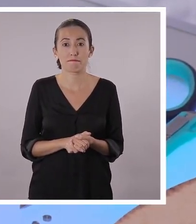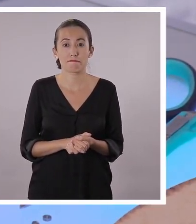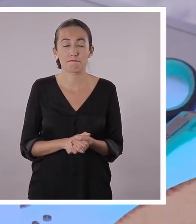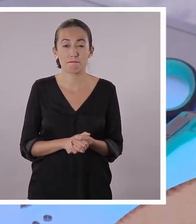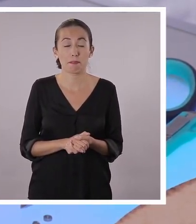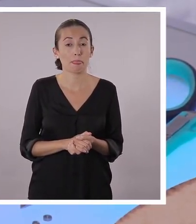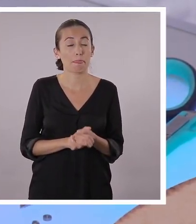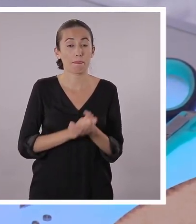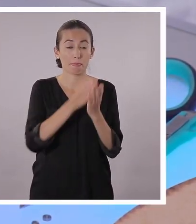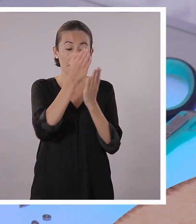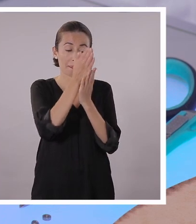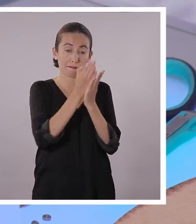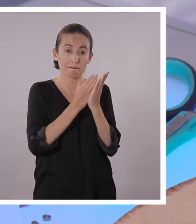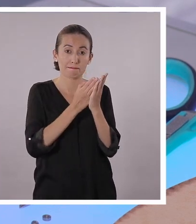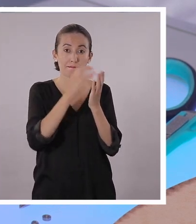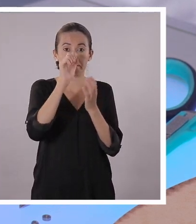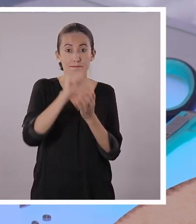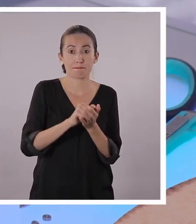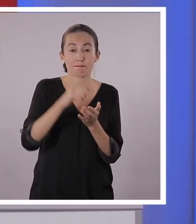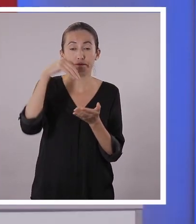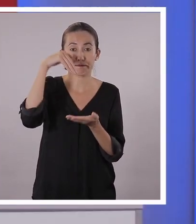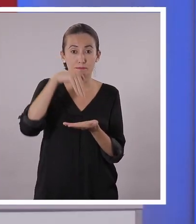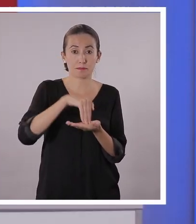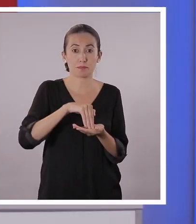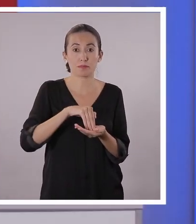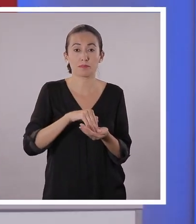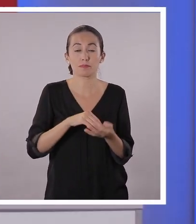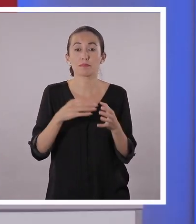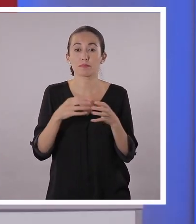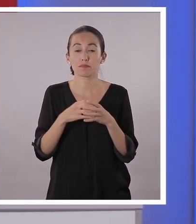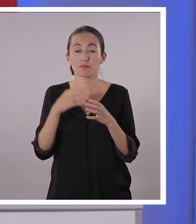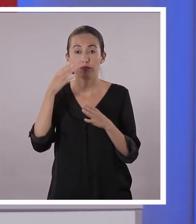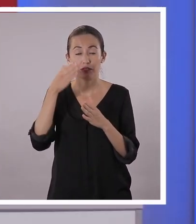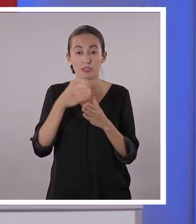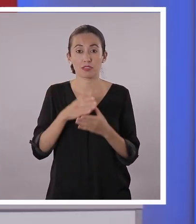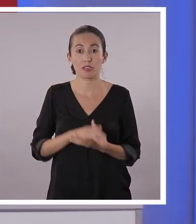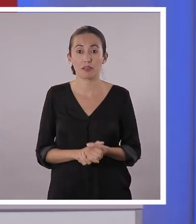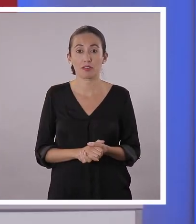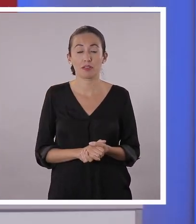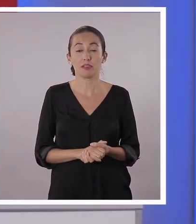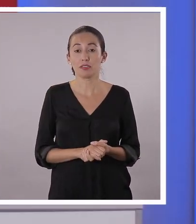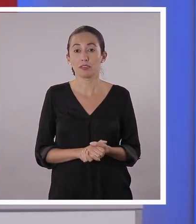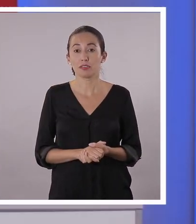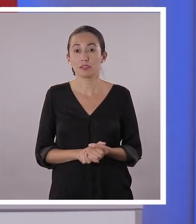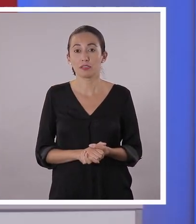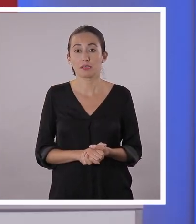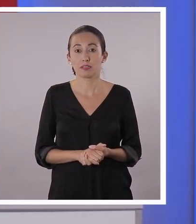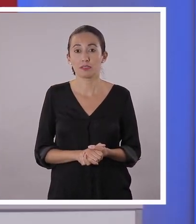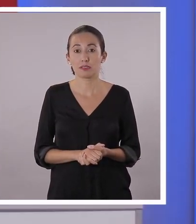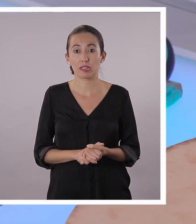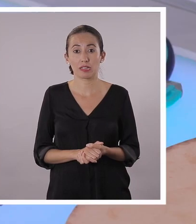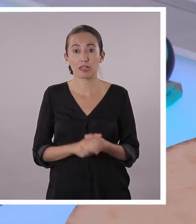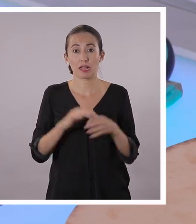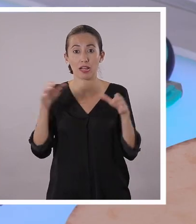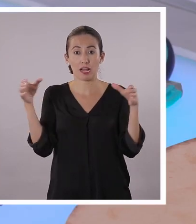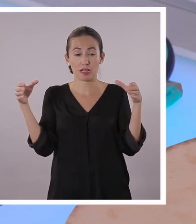Está la larga. Vamos a hacer un corte aquí para que pueda entrar nuestra tarjeta también. Así.